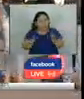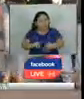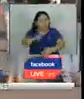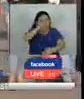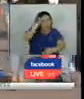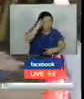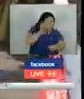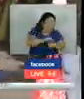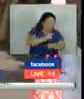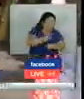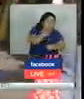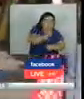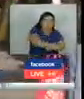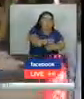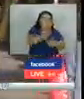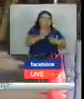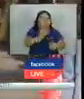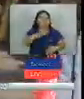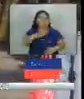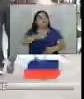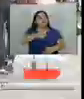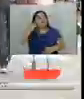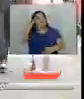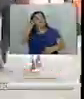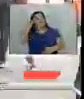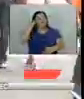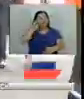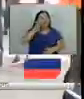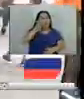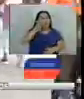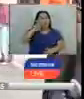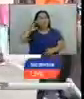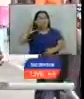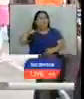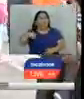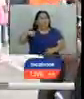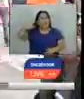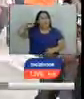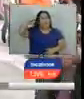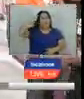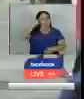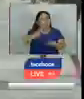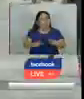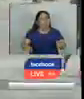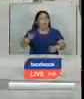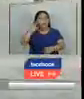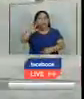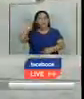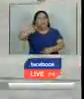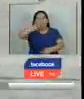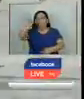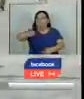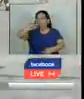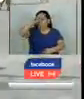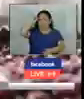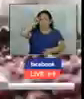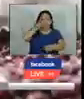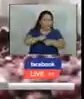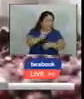Agropecuarios quienes en las proyecciones para el 2023 han advertido una disminución del 5% en la producción